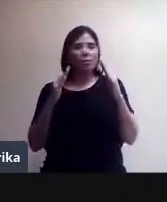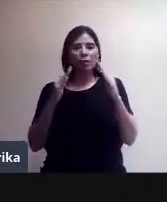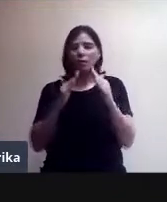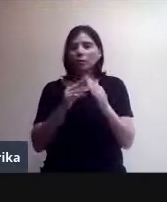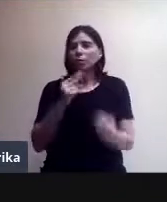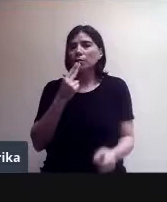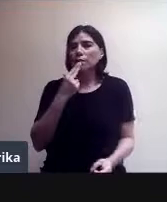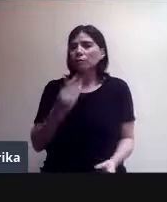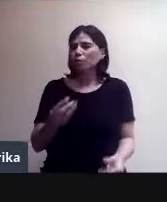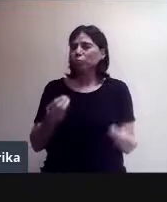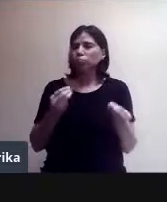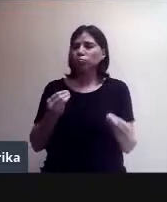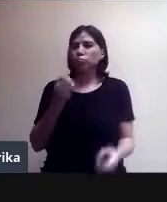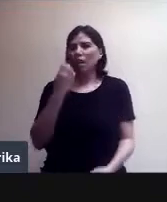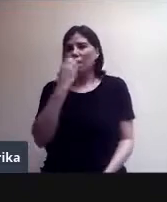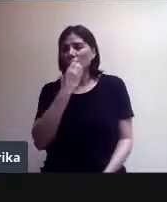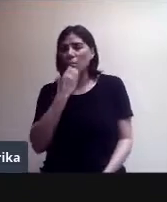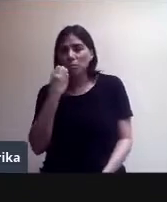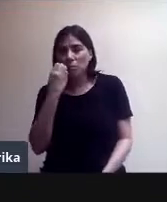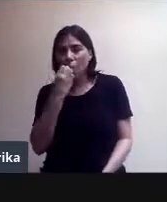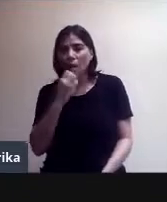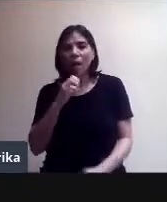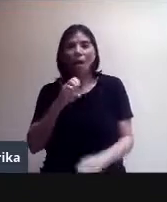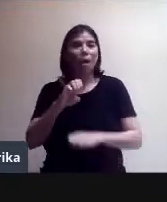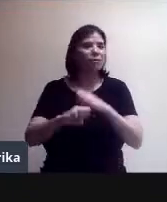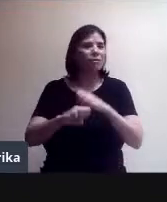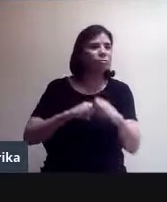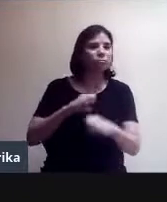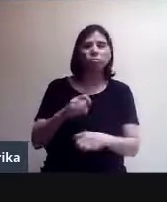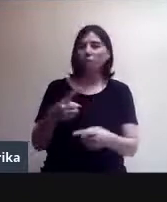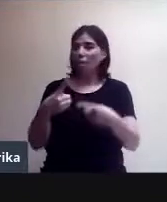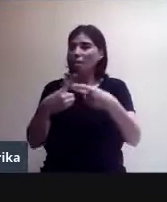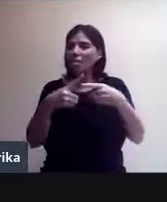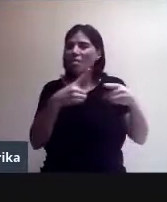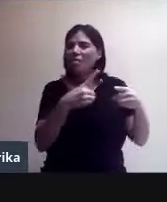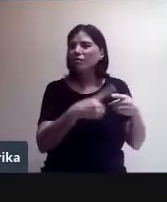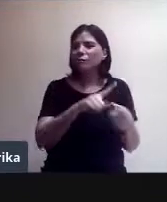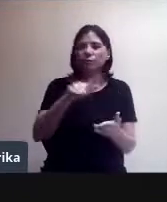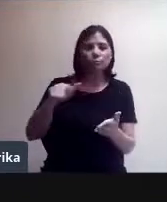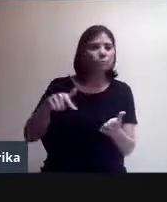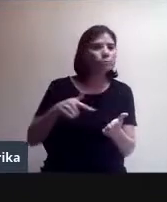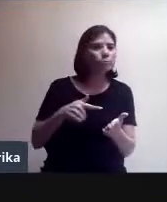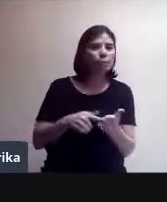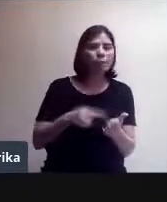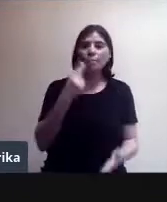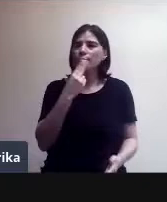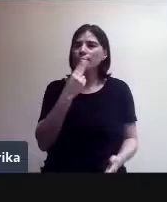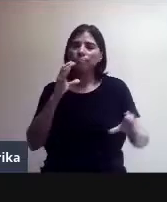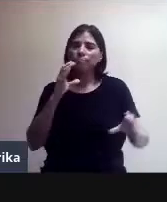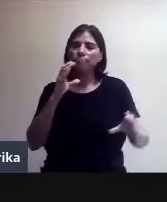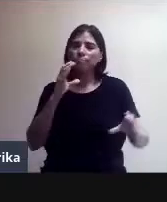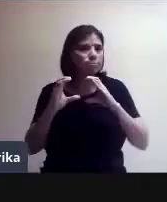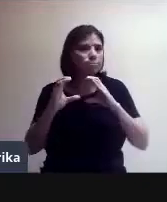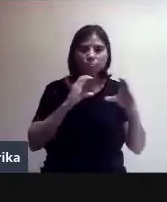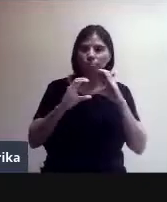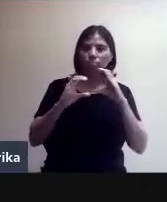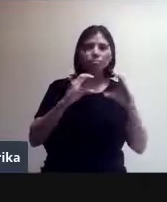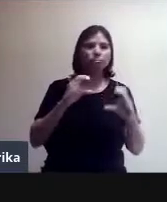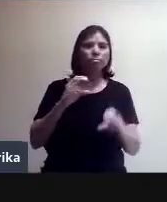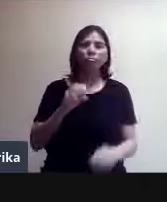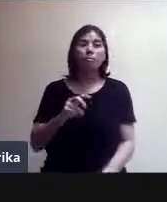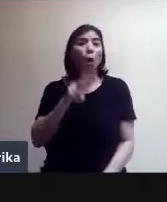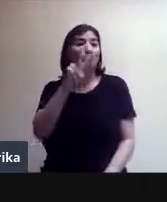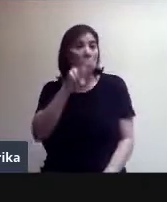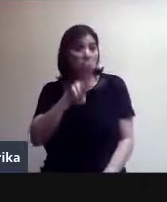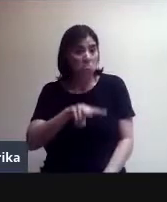usa en la escuela, en la industria, en muchos lugares donde se necesita comunicarse. Entonces, bueno, pues, Meet es